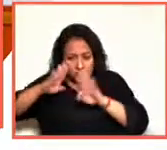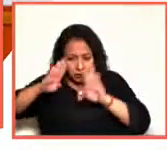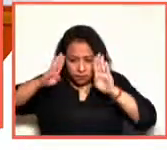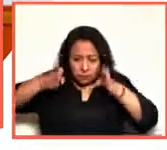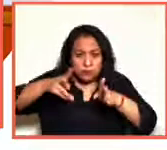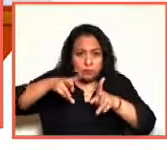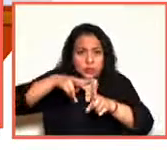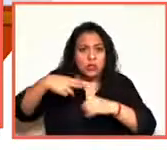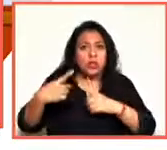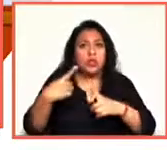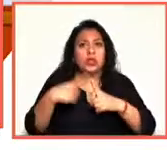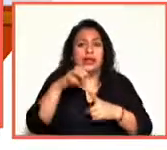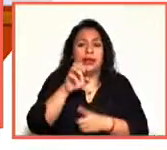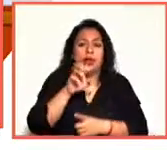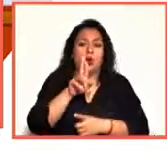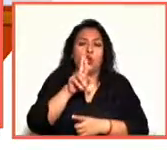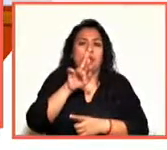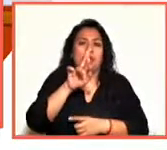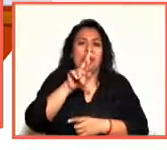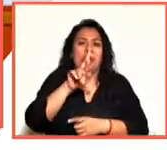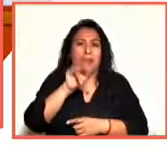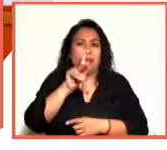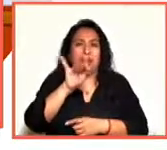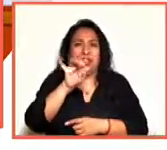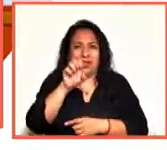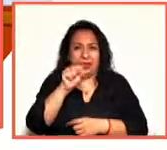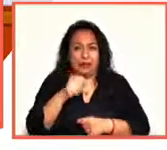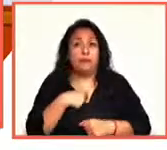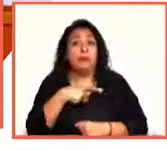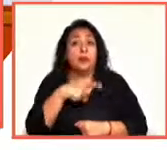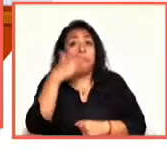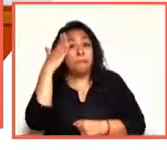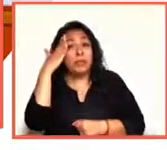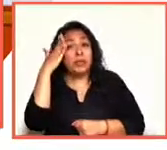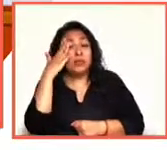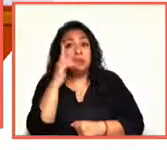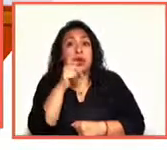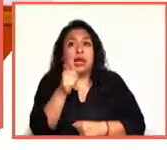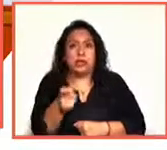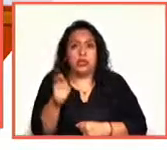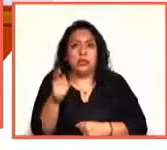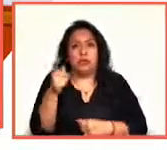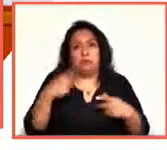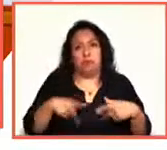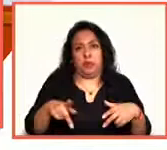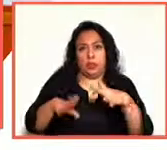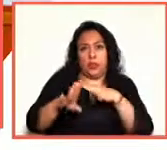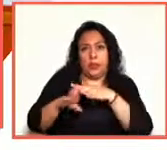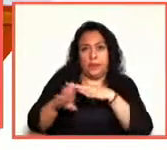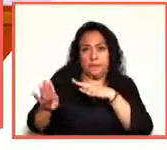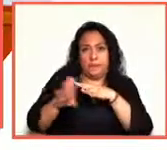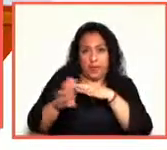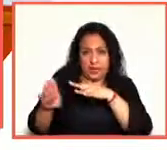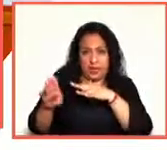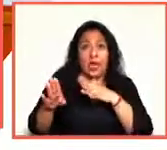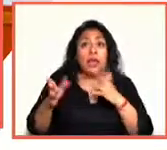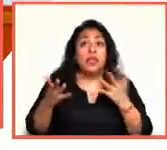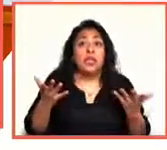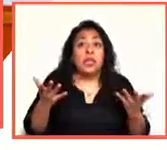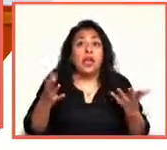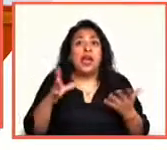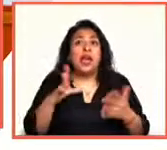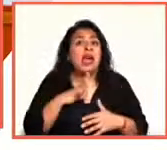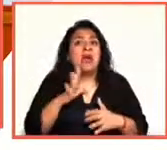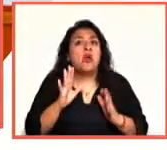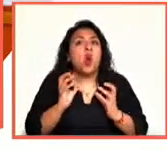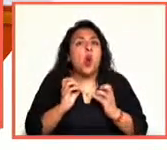Euripides. La principal es que es inmigrante y que se queda sin ningún